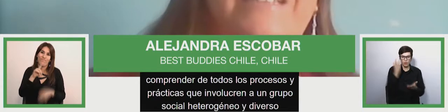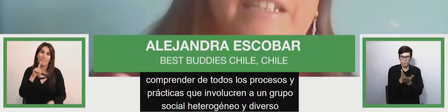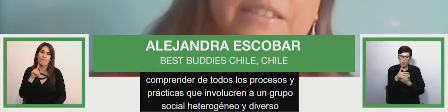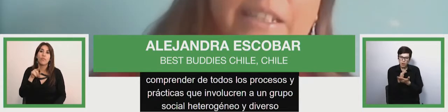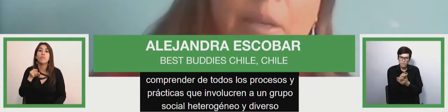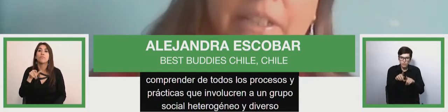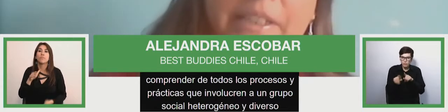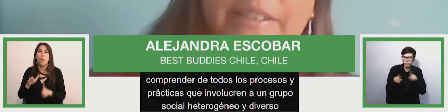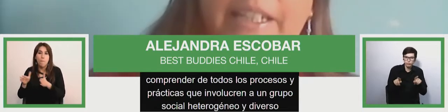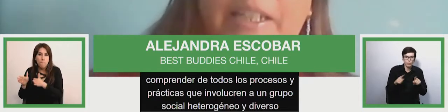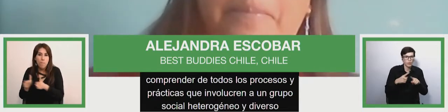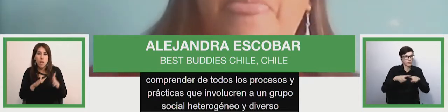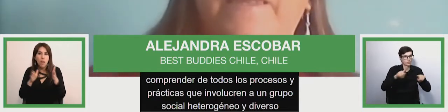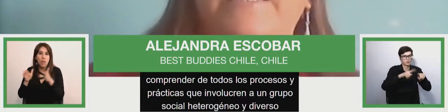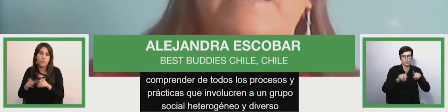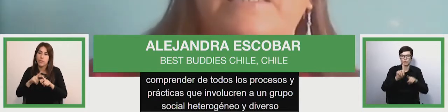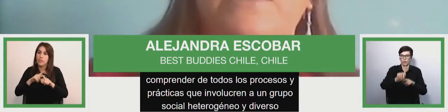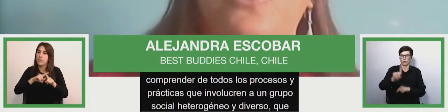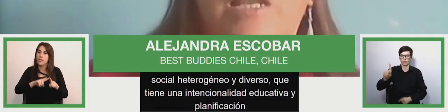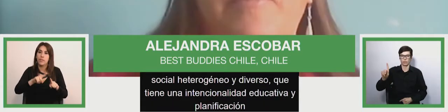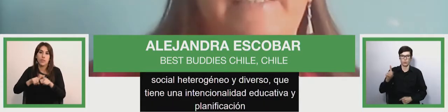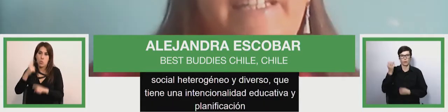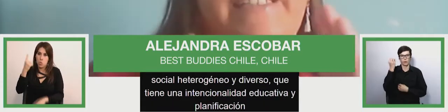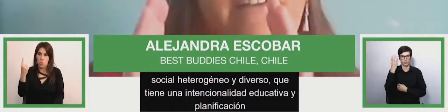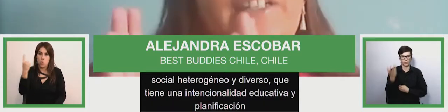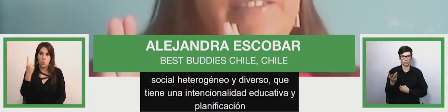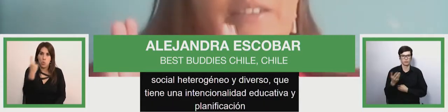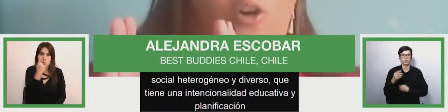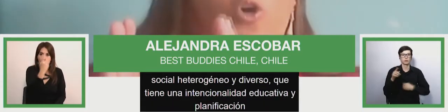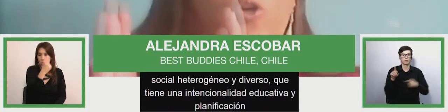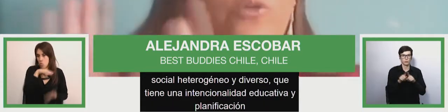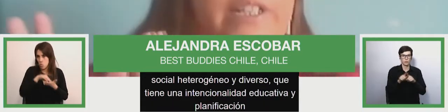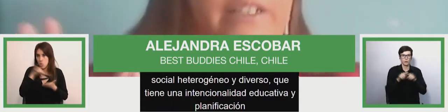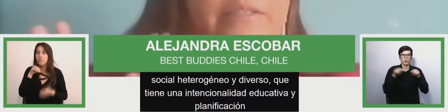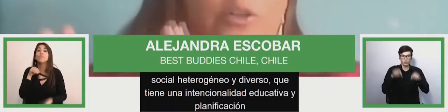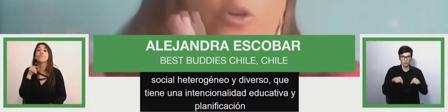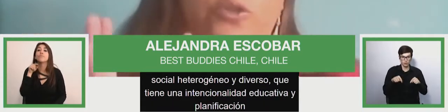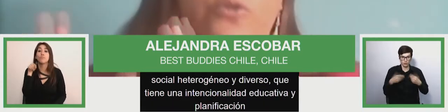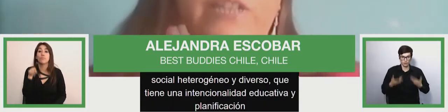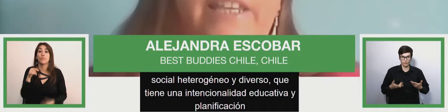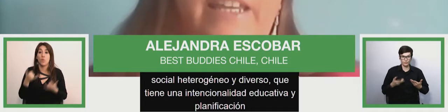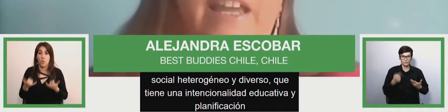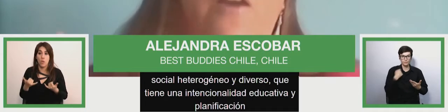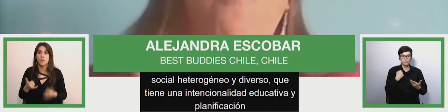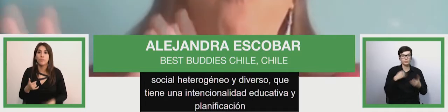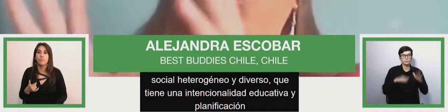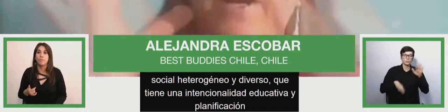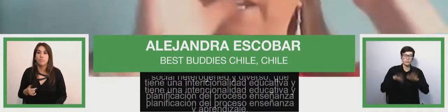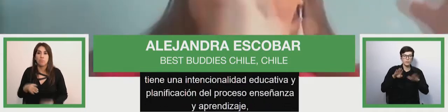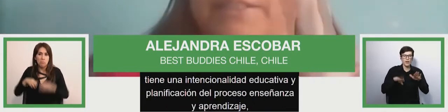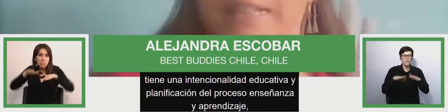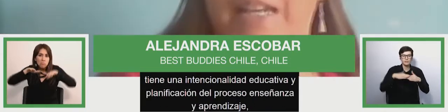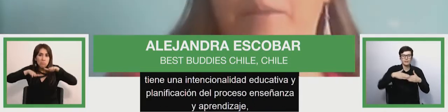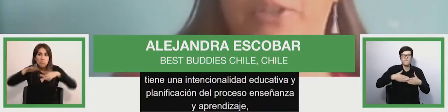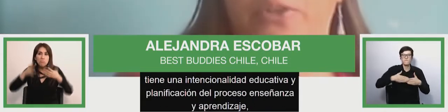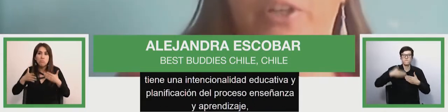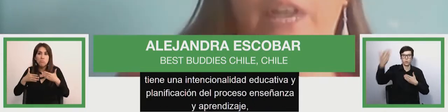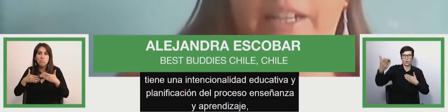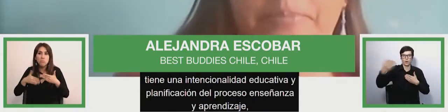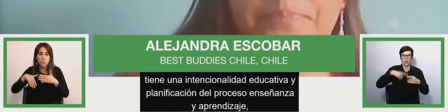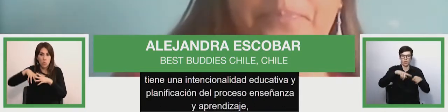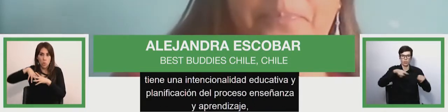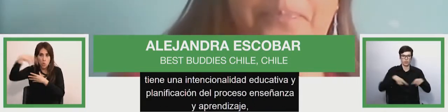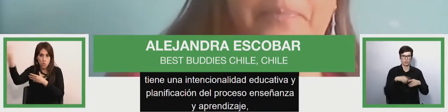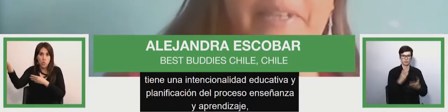enseñanza y aprendizaje. Solamente que esta vez ocurre o sucede fuera del ámbito